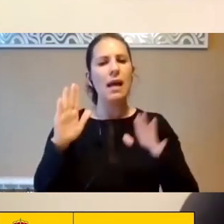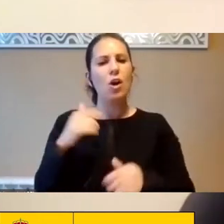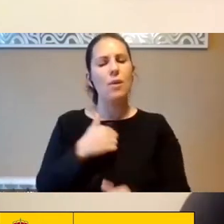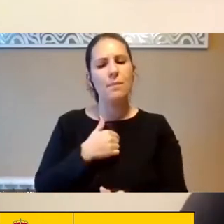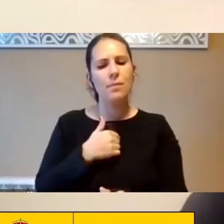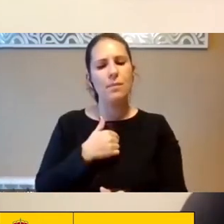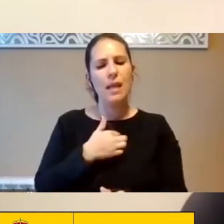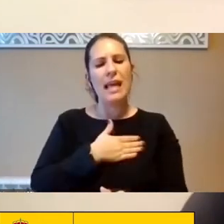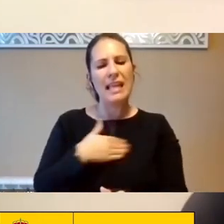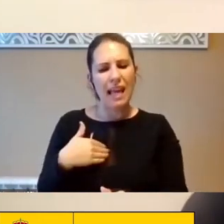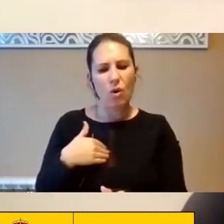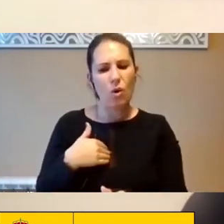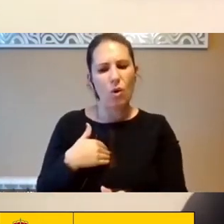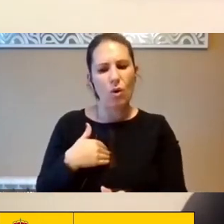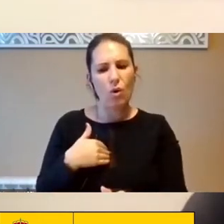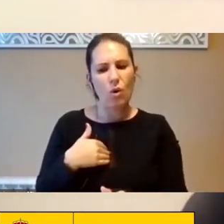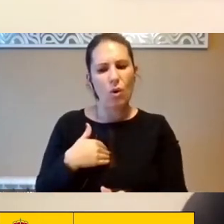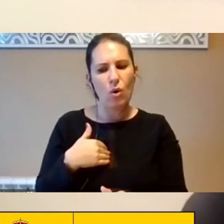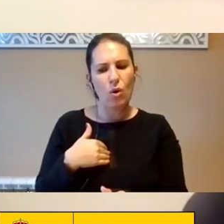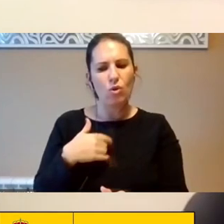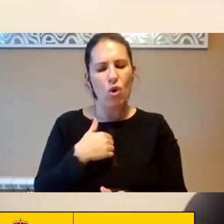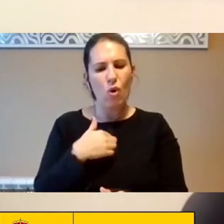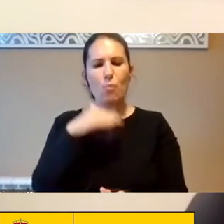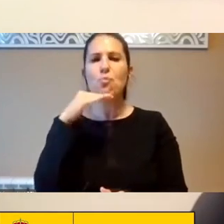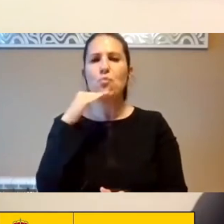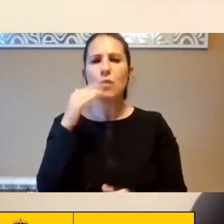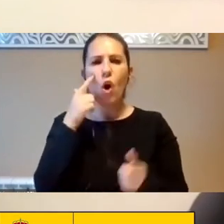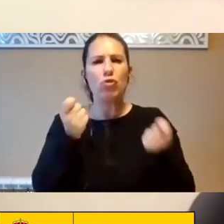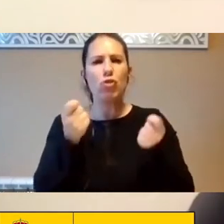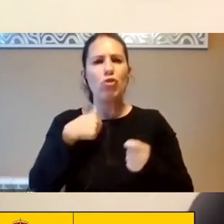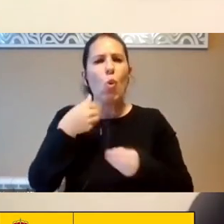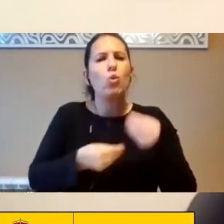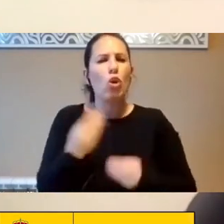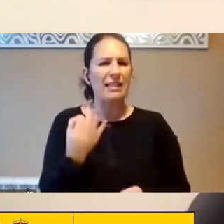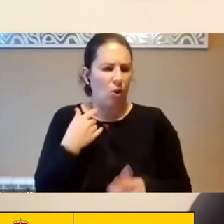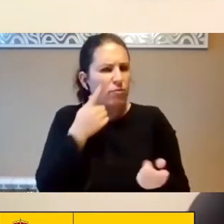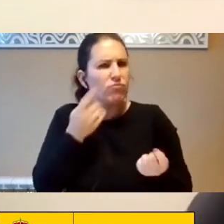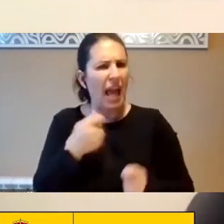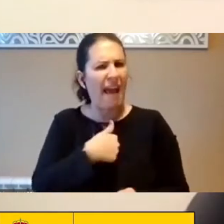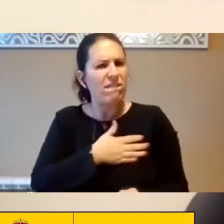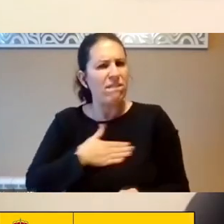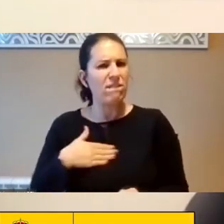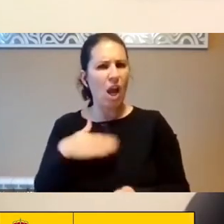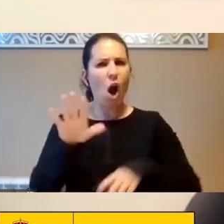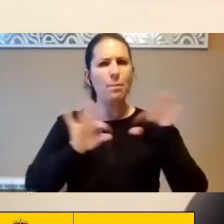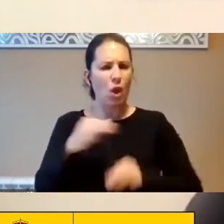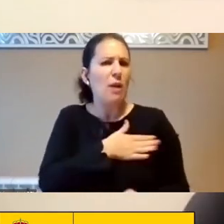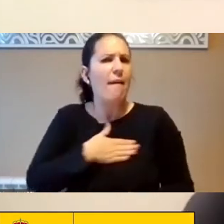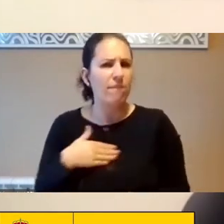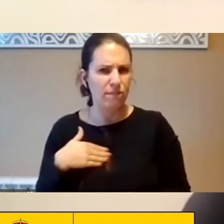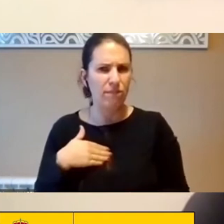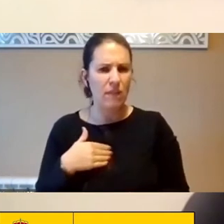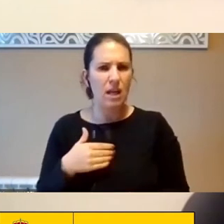Poder Ejercer Ciertos Ejercer Cierto Control Sobre Lo Que Uso Y Quiero Tener Ciertas Opciones Y Quiero Tener